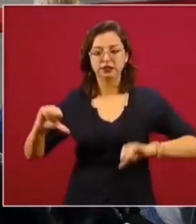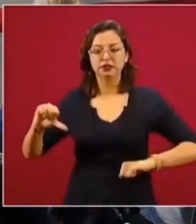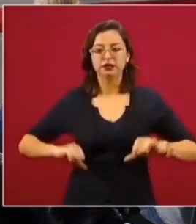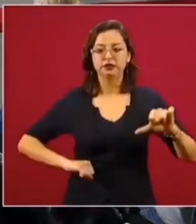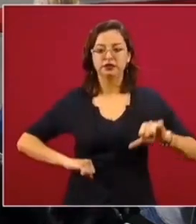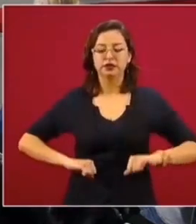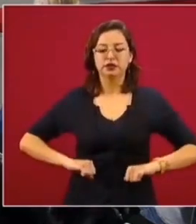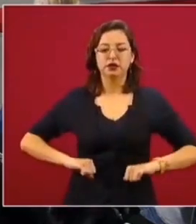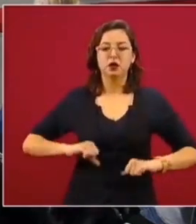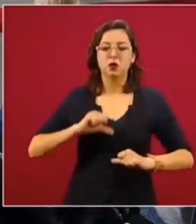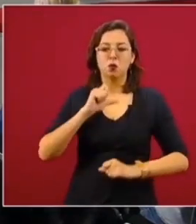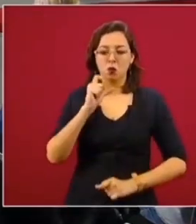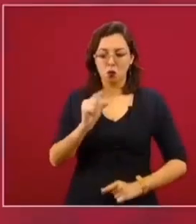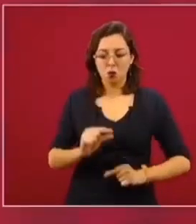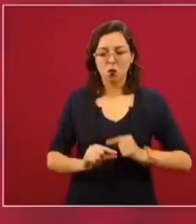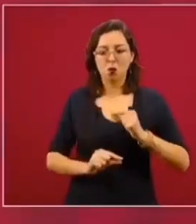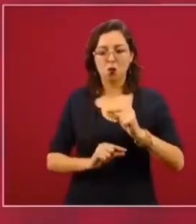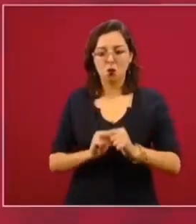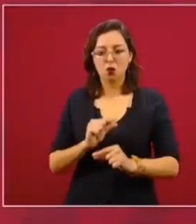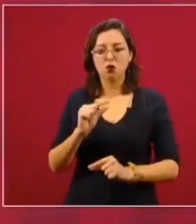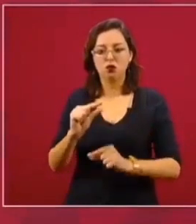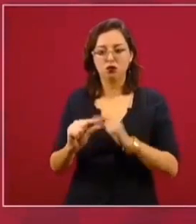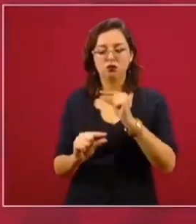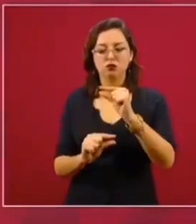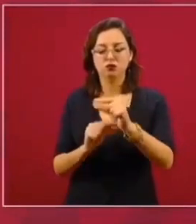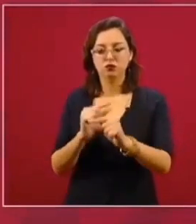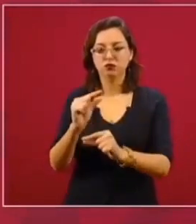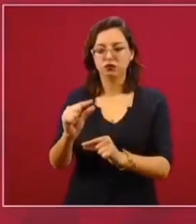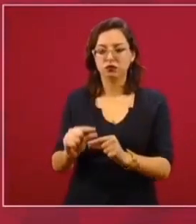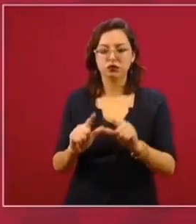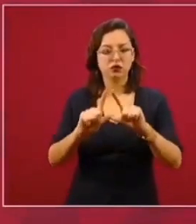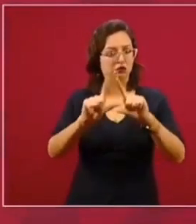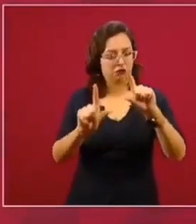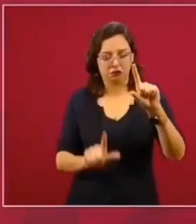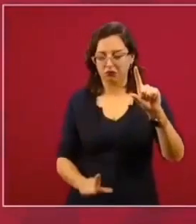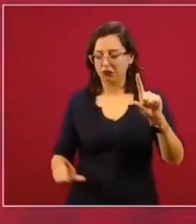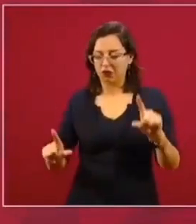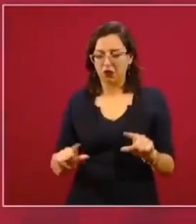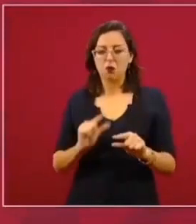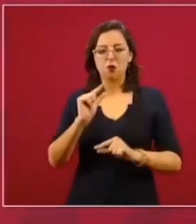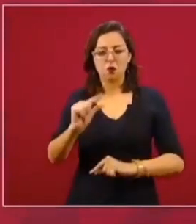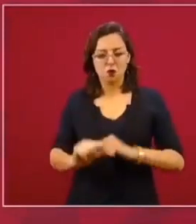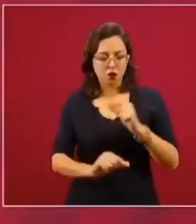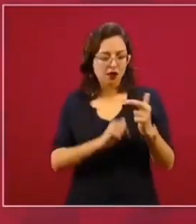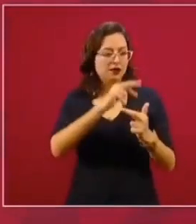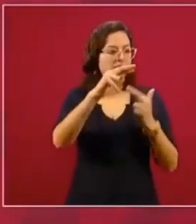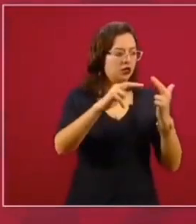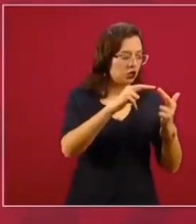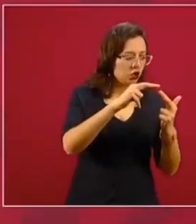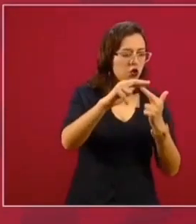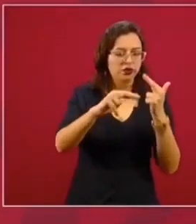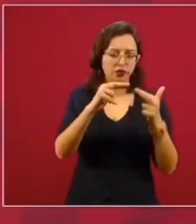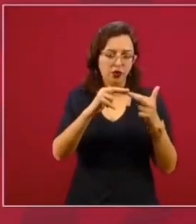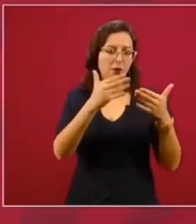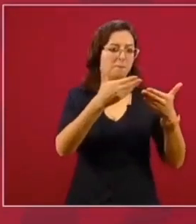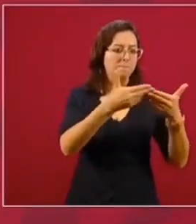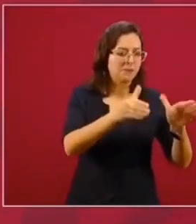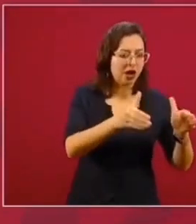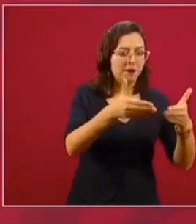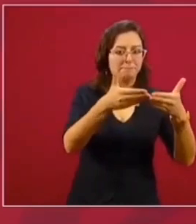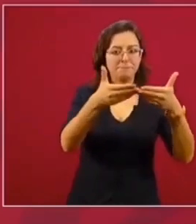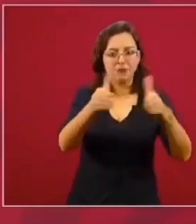poco a poco, y no en todo el país, sino por regiones y